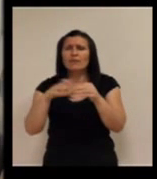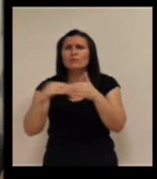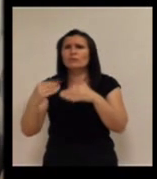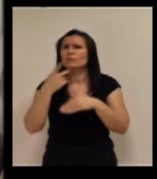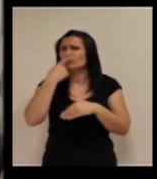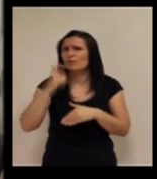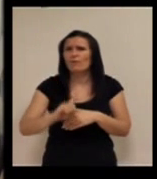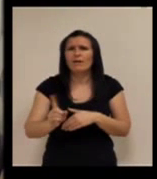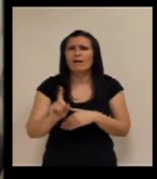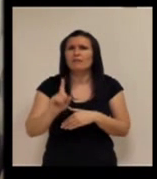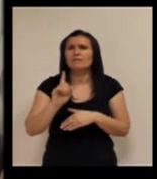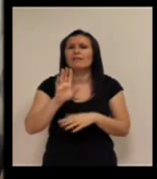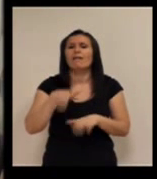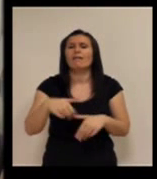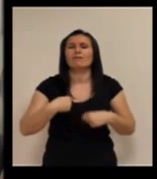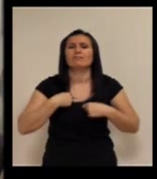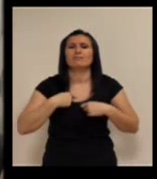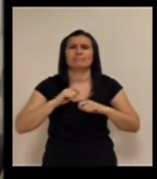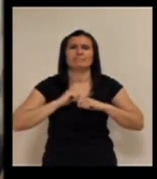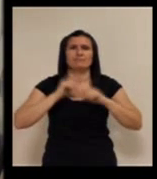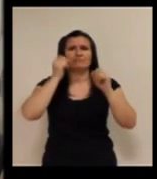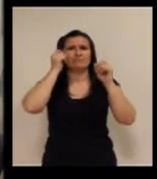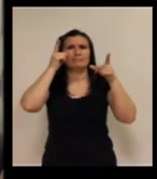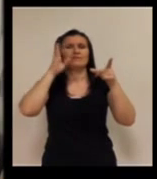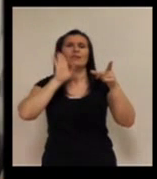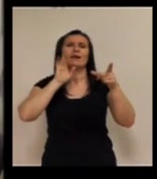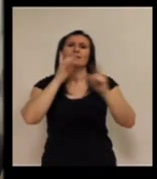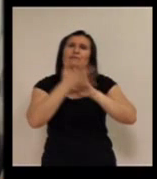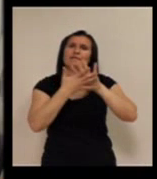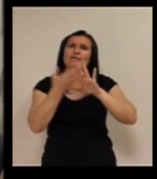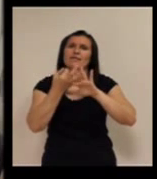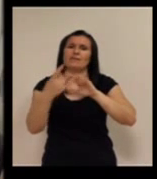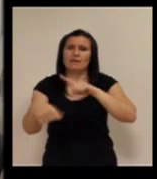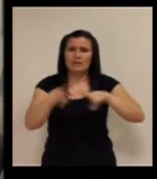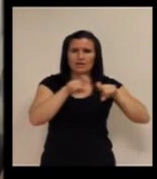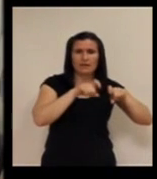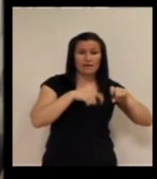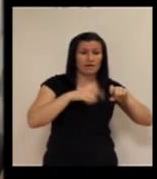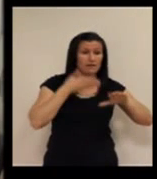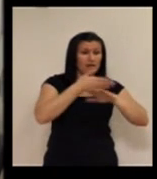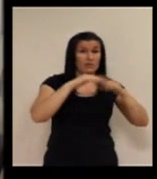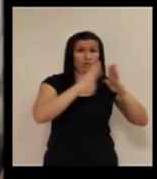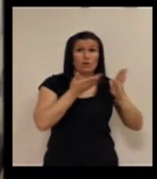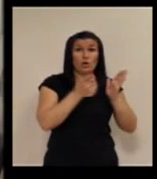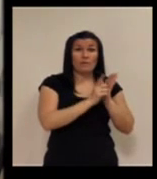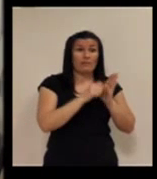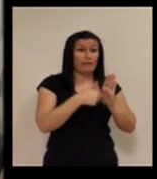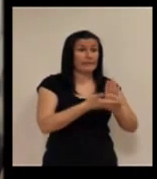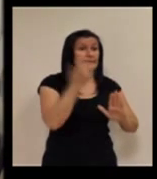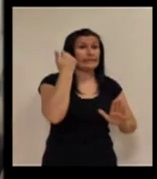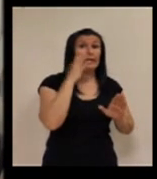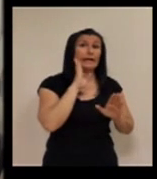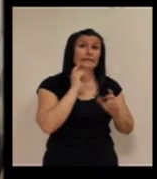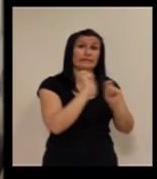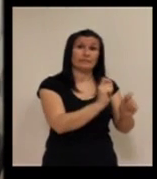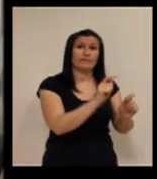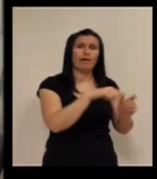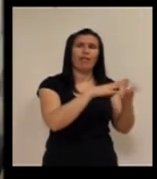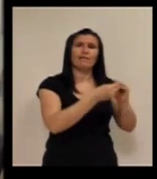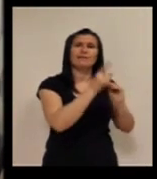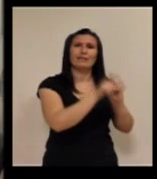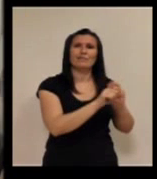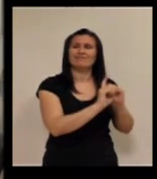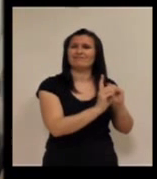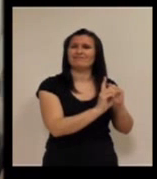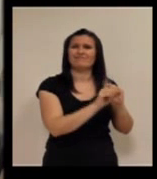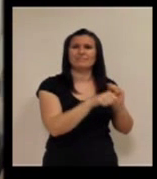esta tecnología no era para estos usuarios y ahí es cuando volvemos a lo que hemos comentado antes ¿no? a volver al domicilio y a quitarle algo que en un